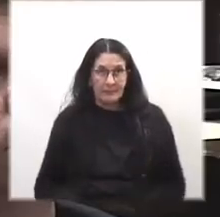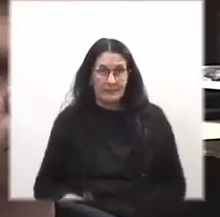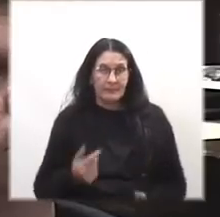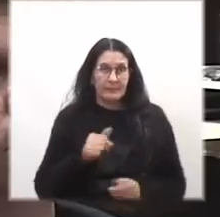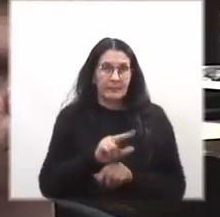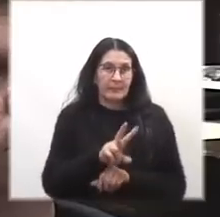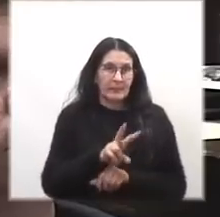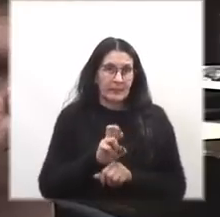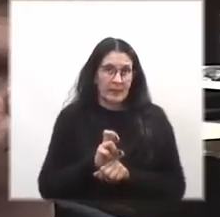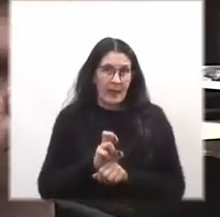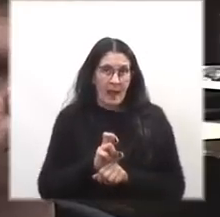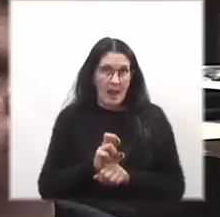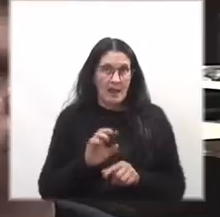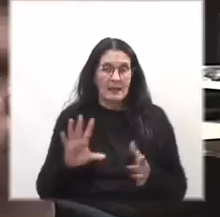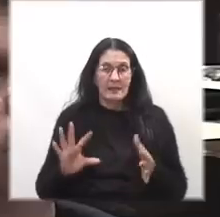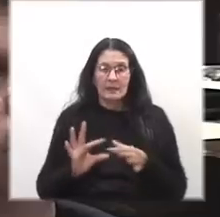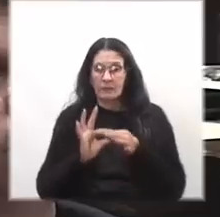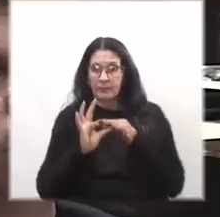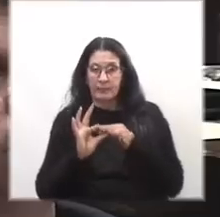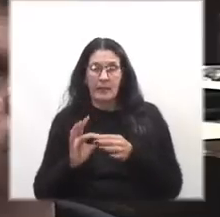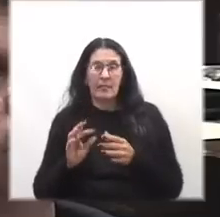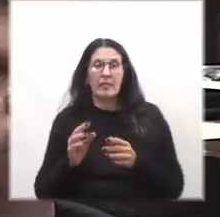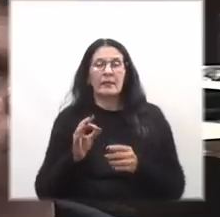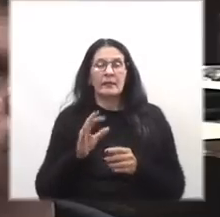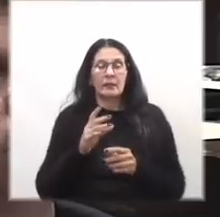fiscales parejas de Tupamaros,